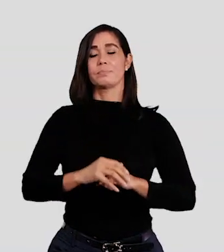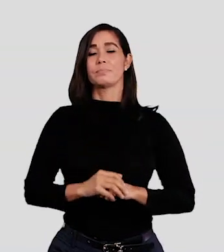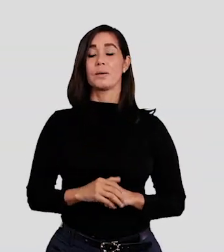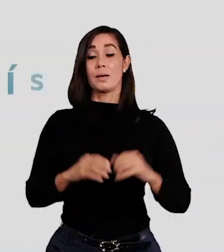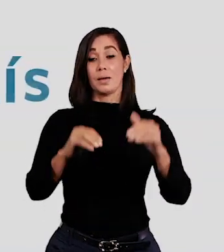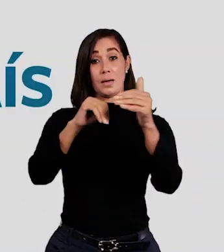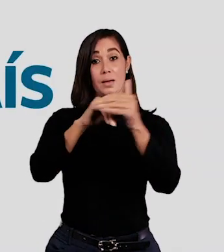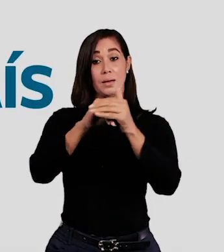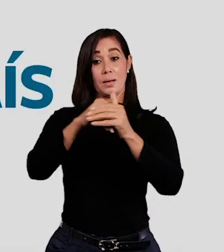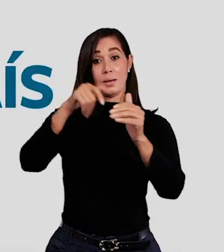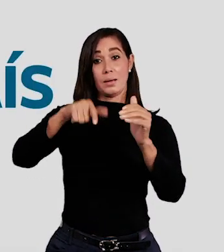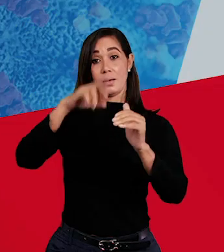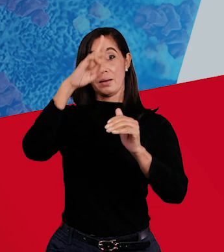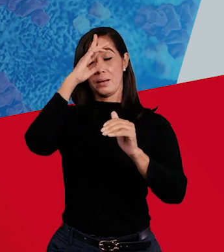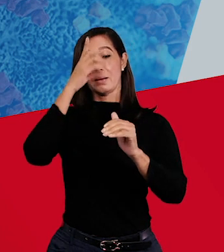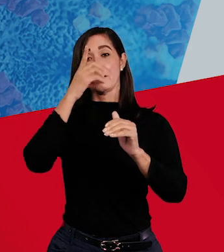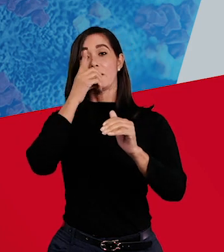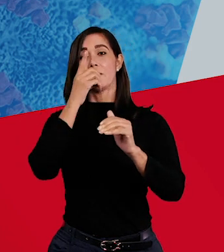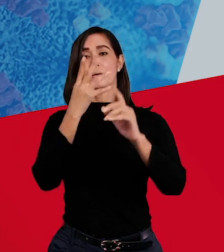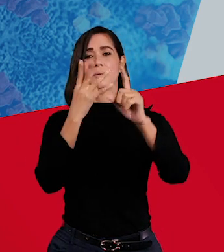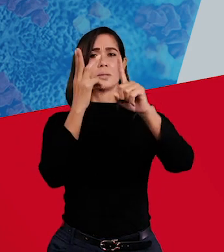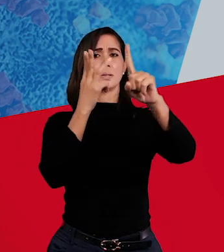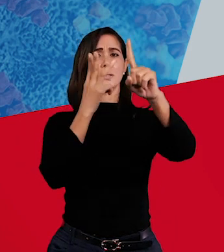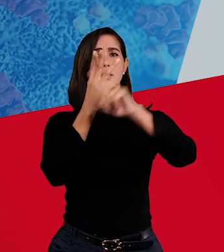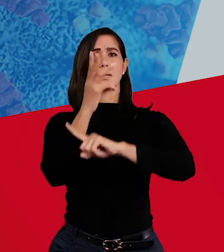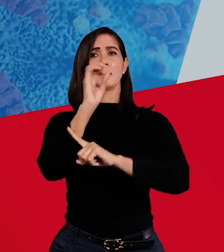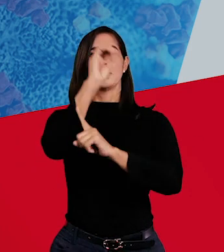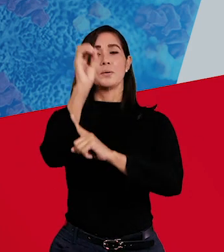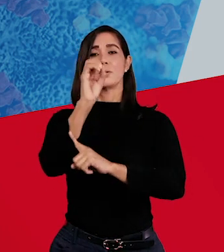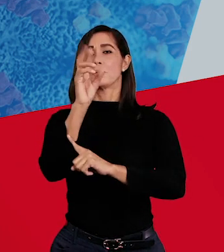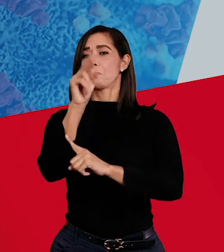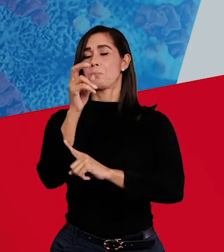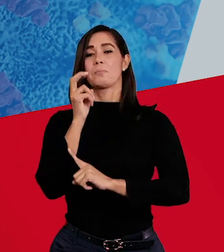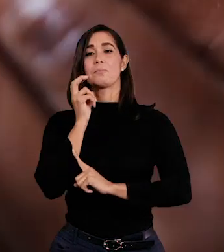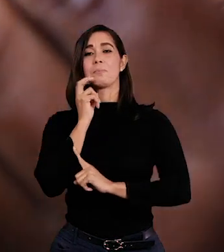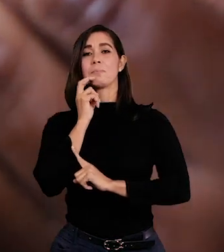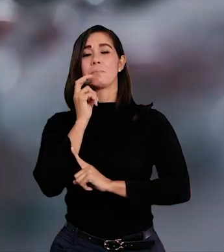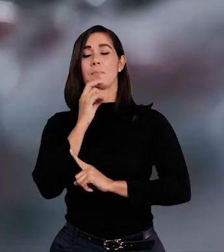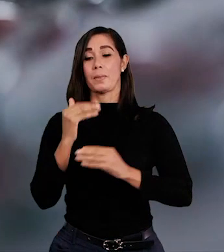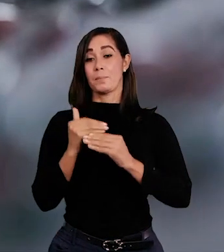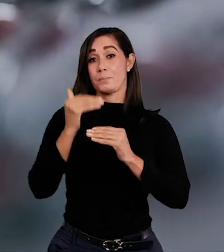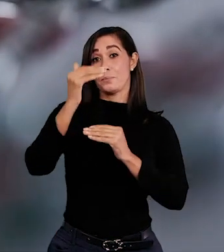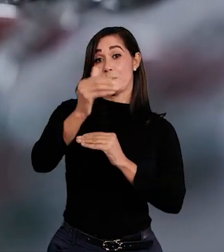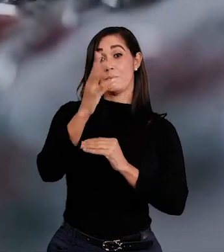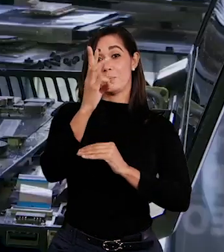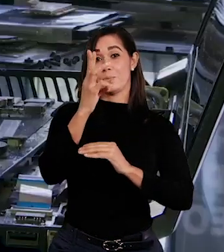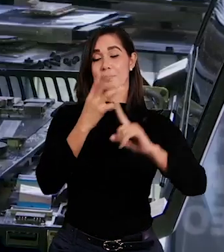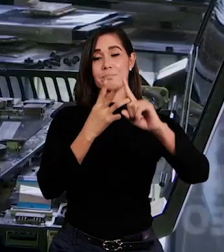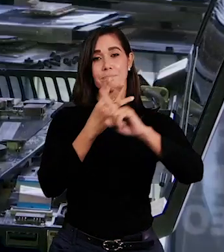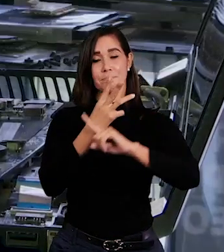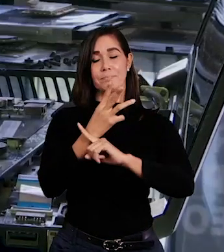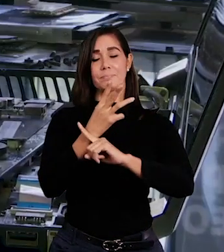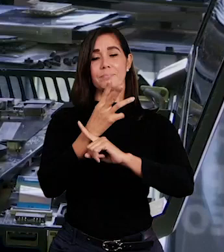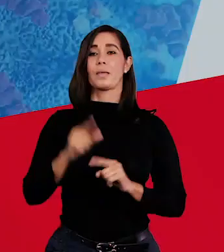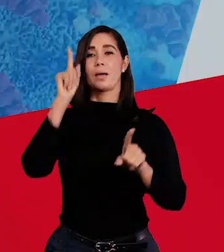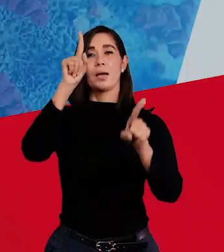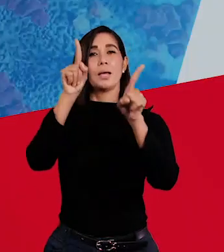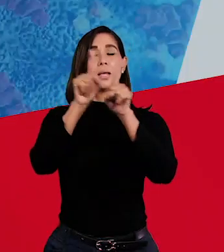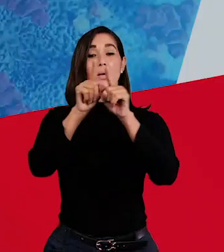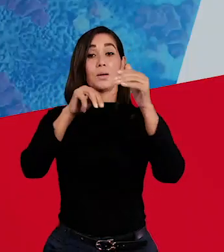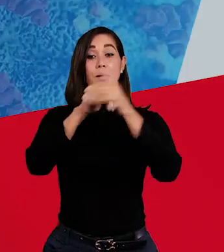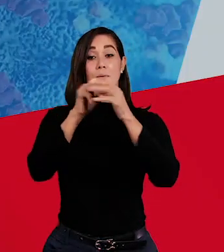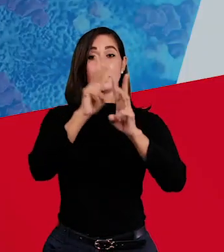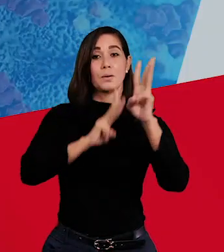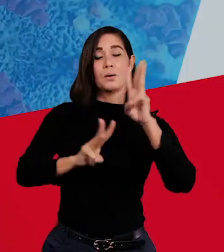Reservas del país no cobrará los intereses por mora de sus préstamos durante los próximos seis meses. De